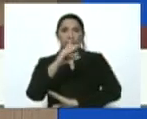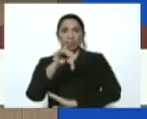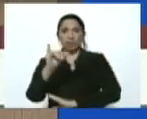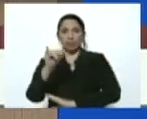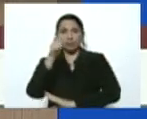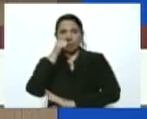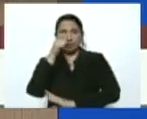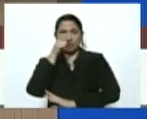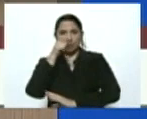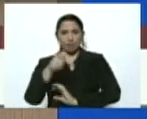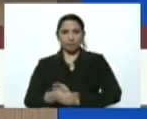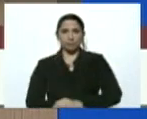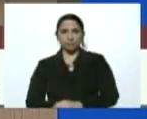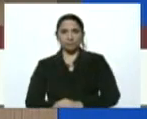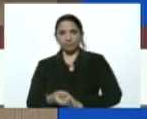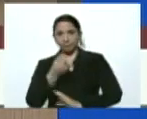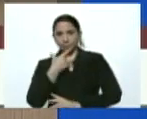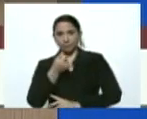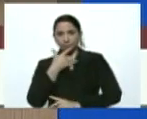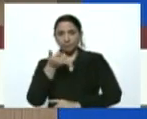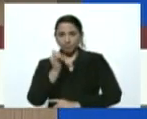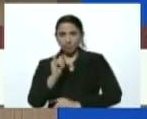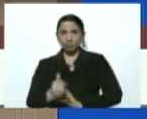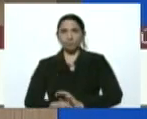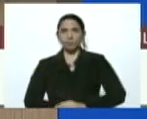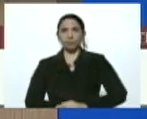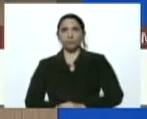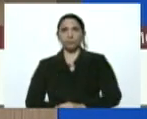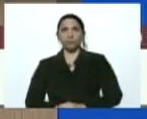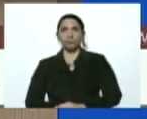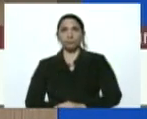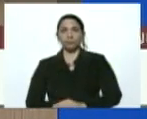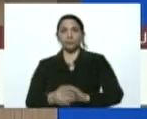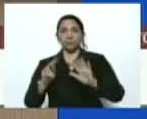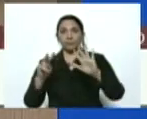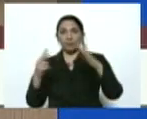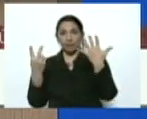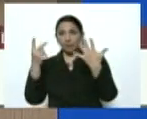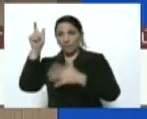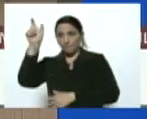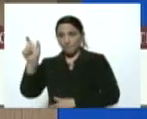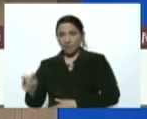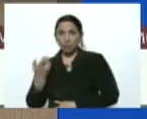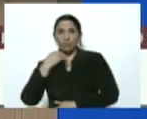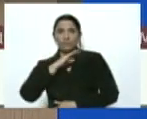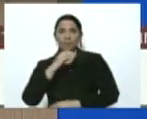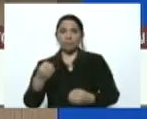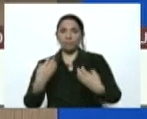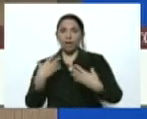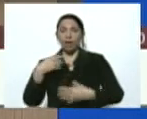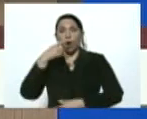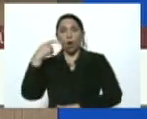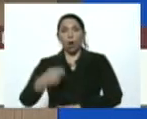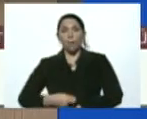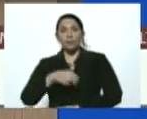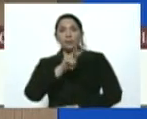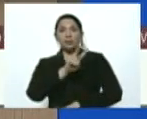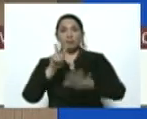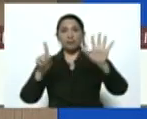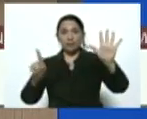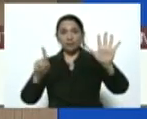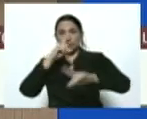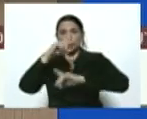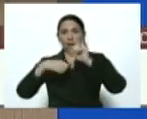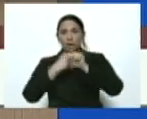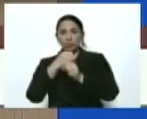Centinela recibiendo su tratamiento. El séptimo caso es un hombre de 76 años de edad del